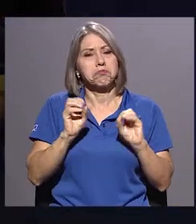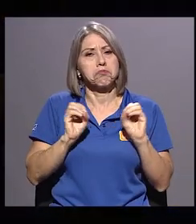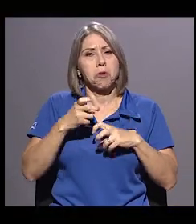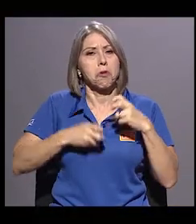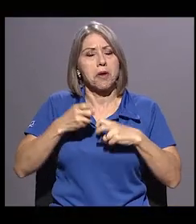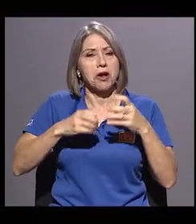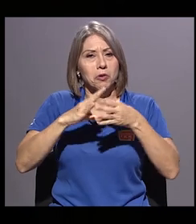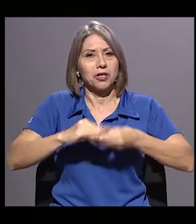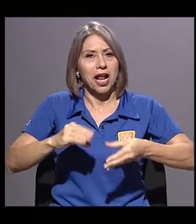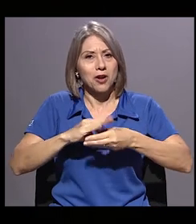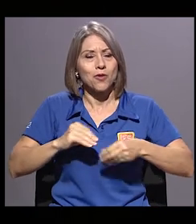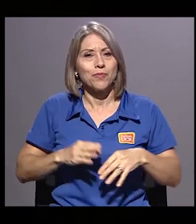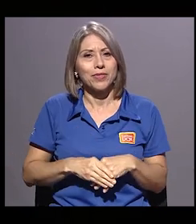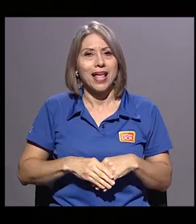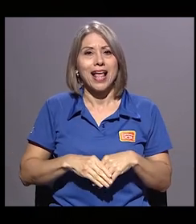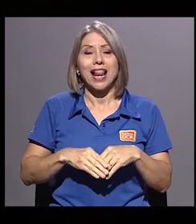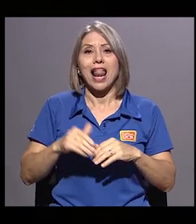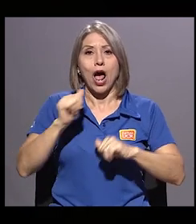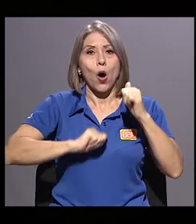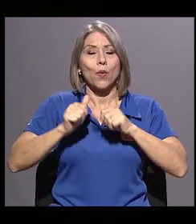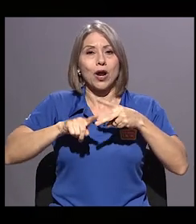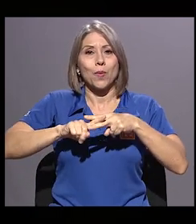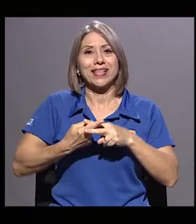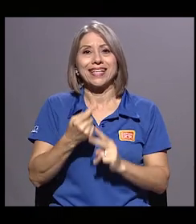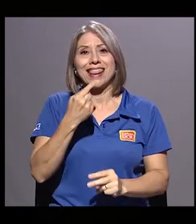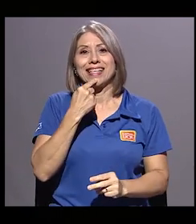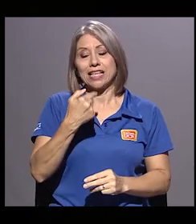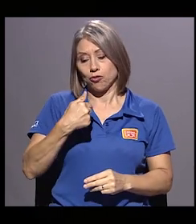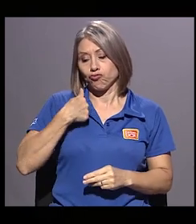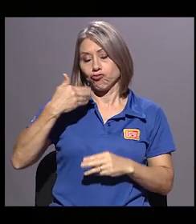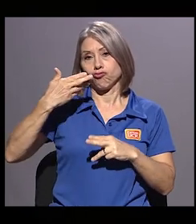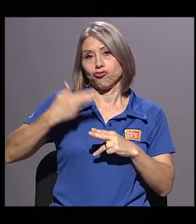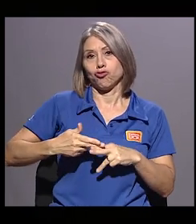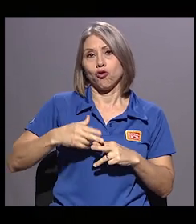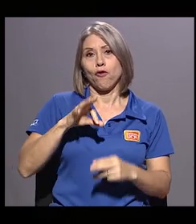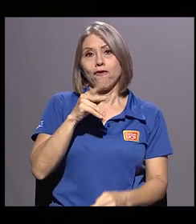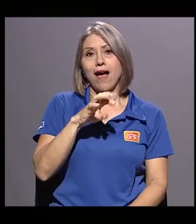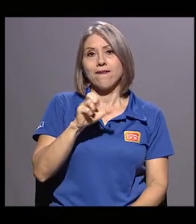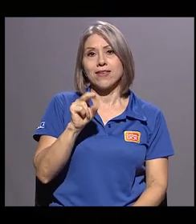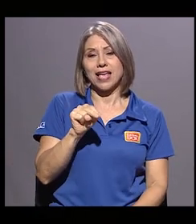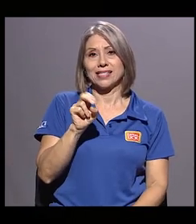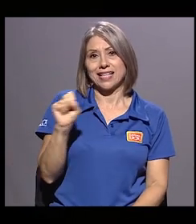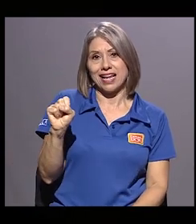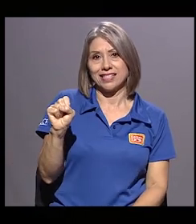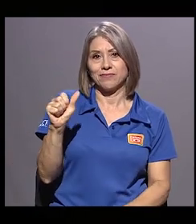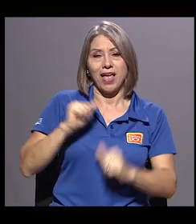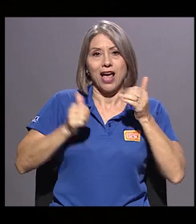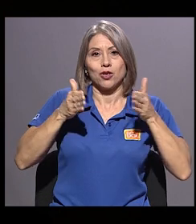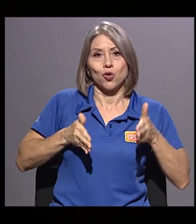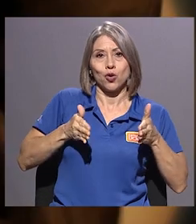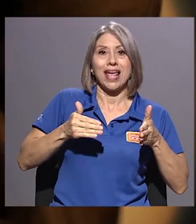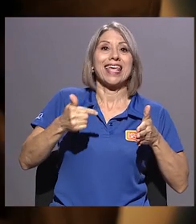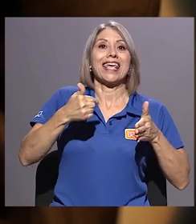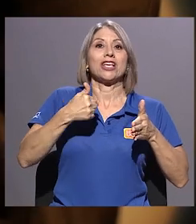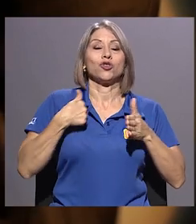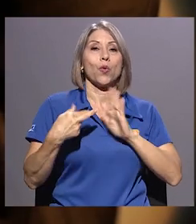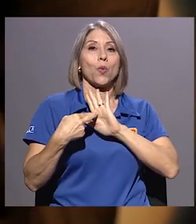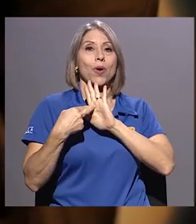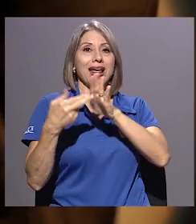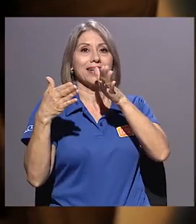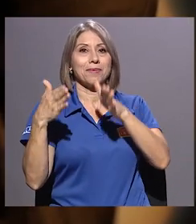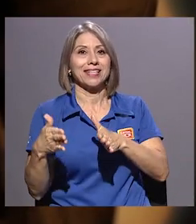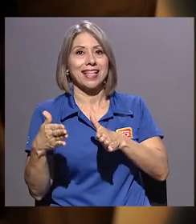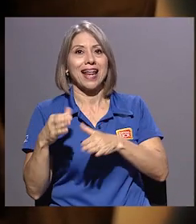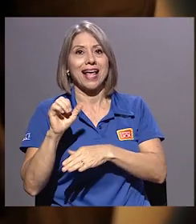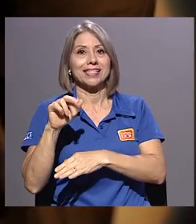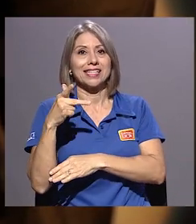diciendo que yo soy Fabián Sales, el actor, que va a interpretar a Sergio Blanco, el autor del que